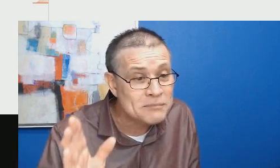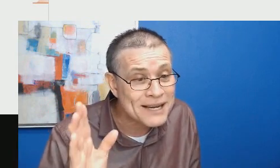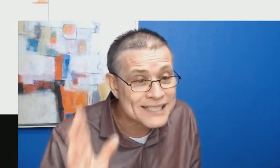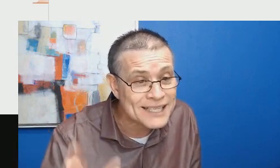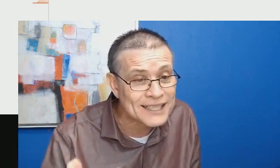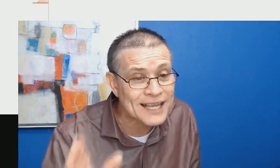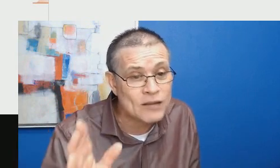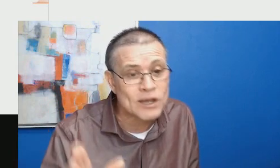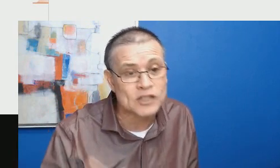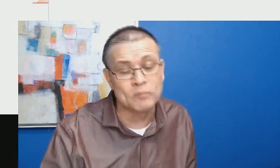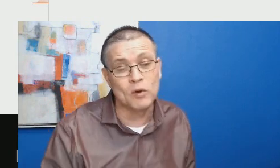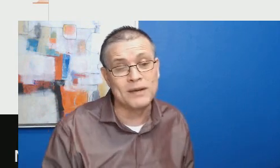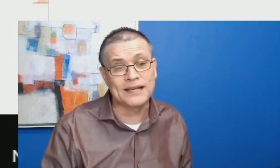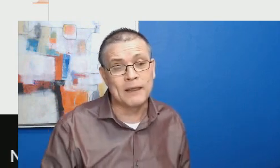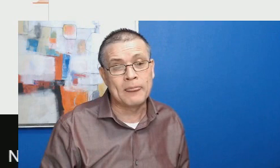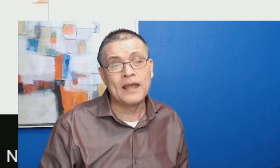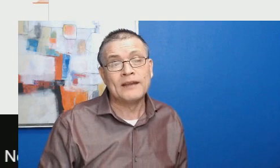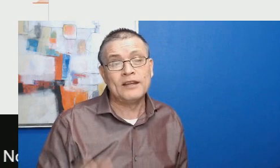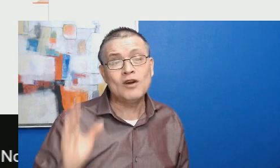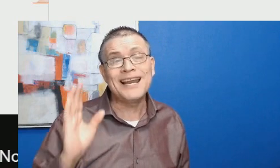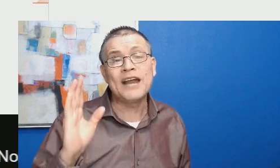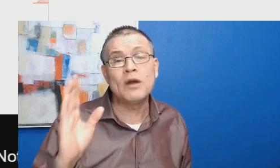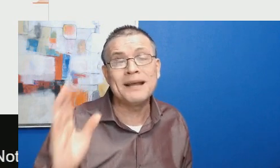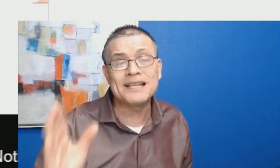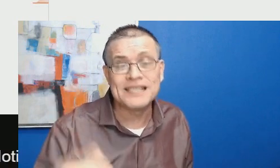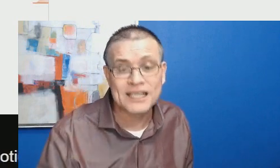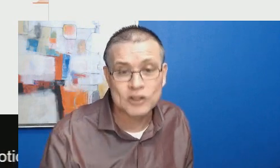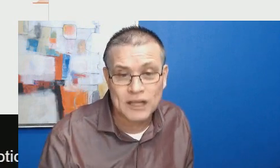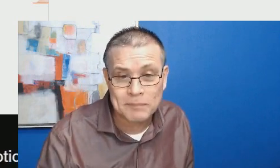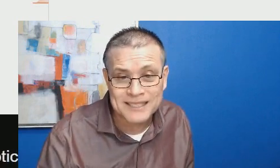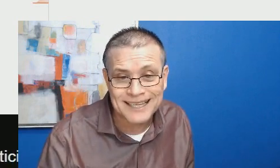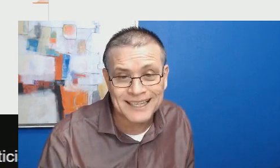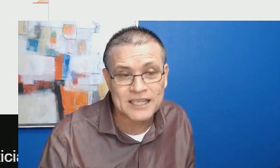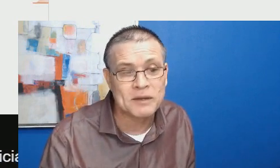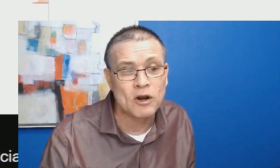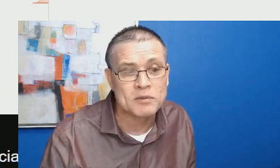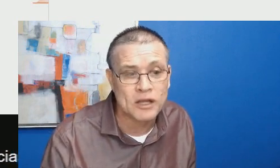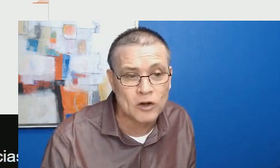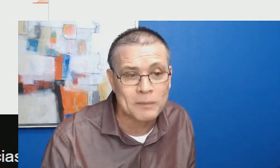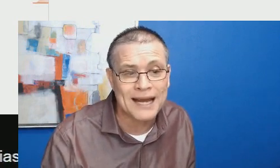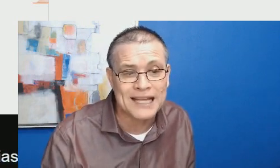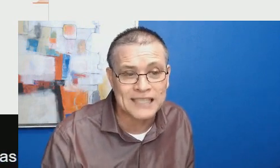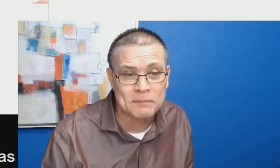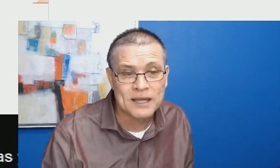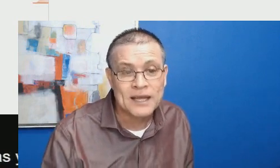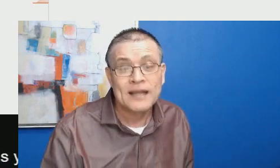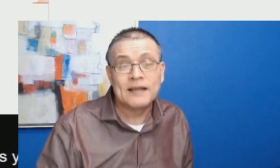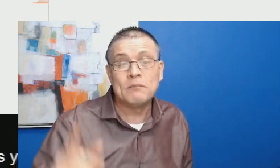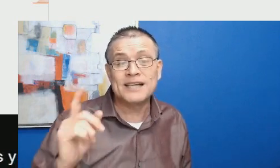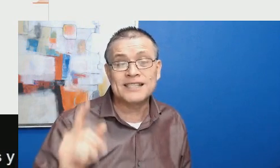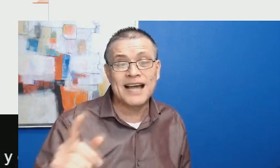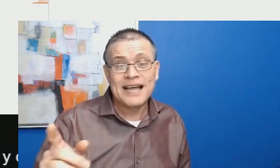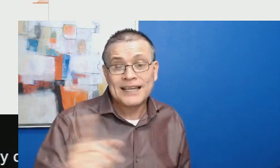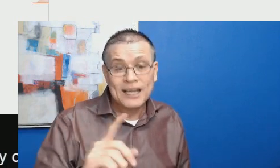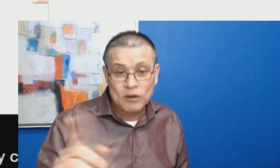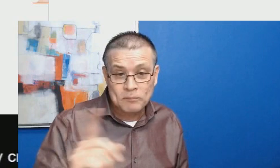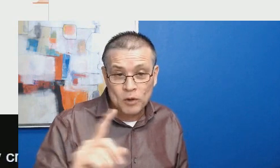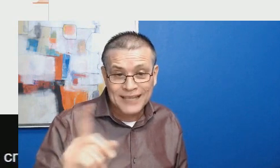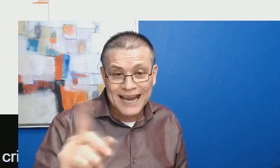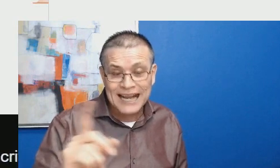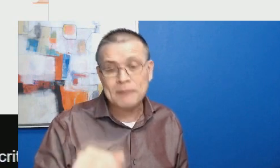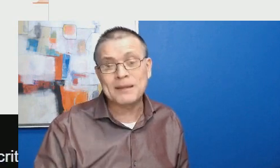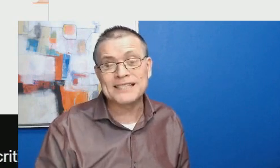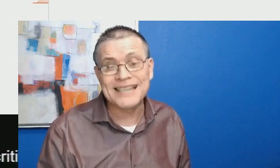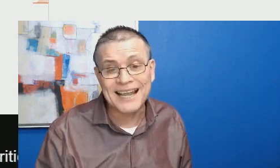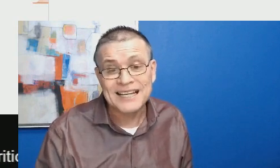próxima Secretaria de Educación Pública. Dijo que la nueva designación del presidente Andrés Manuel López Obrador para la SEP demuestra que no